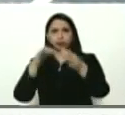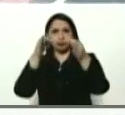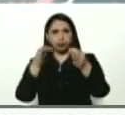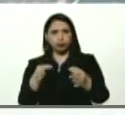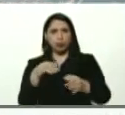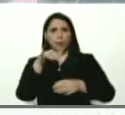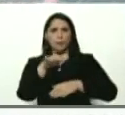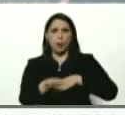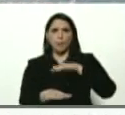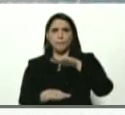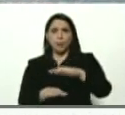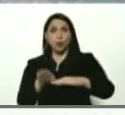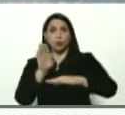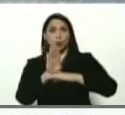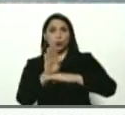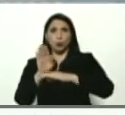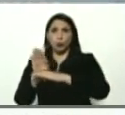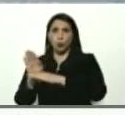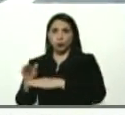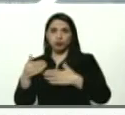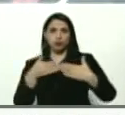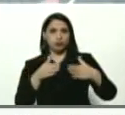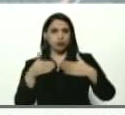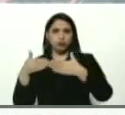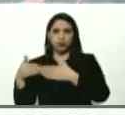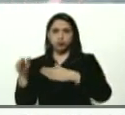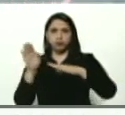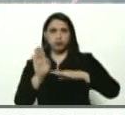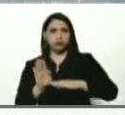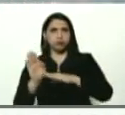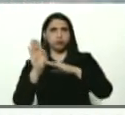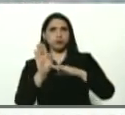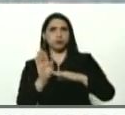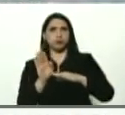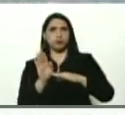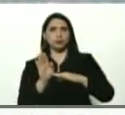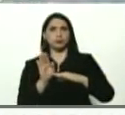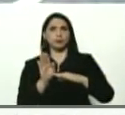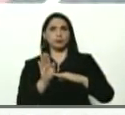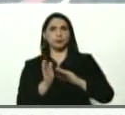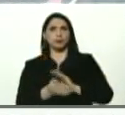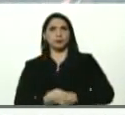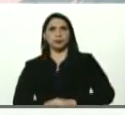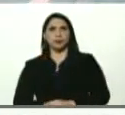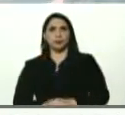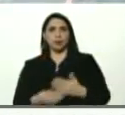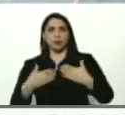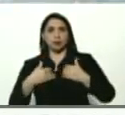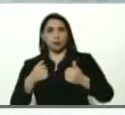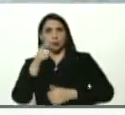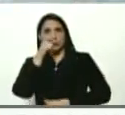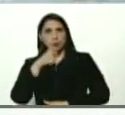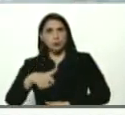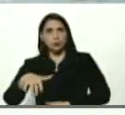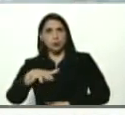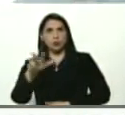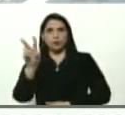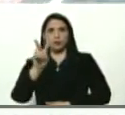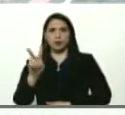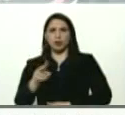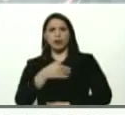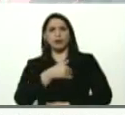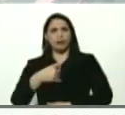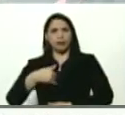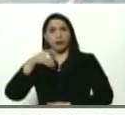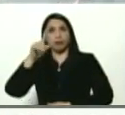sus pasos cuidadosos, bueno, garantizando y protegiendo la salud del pueblo venezolano. Yo quería